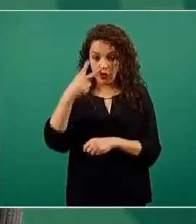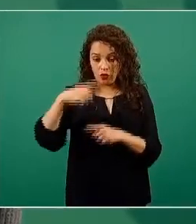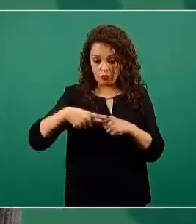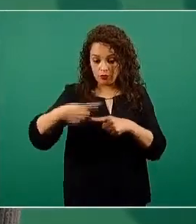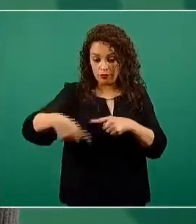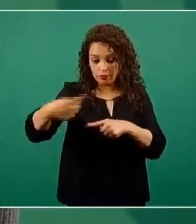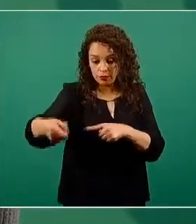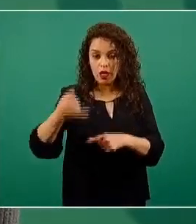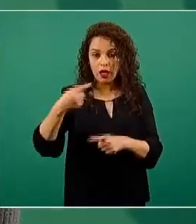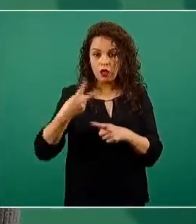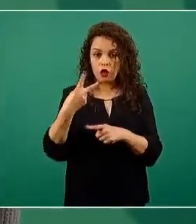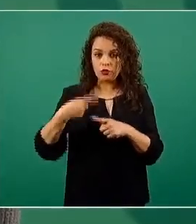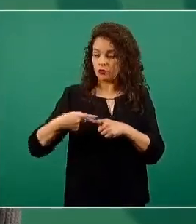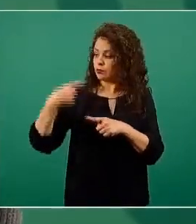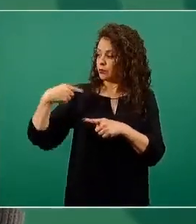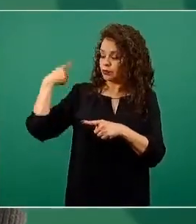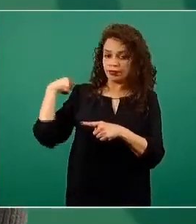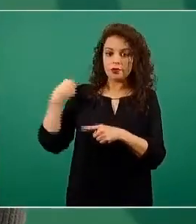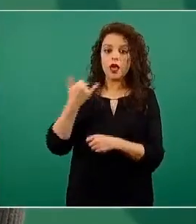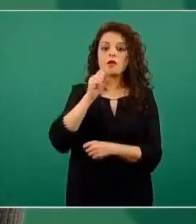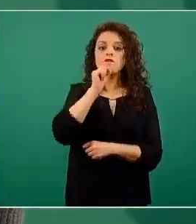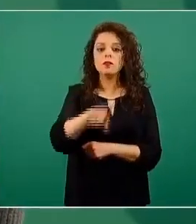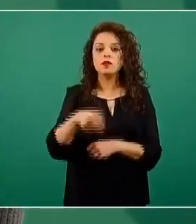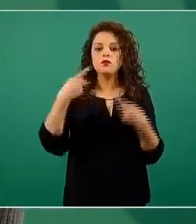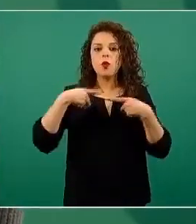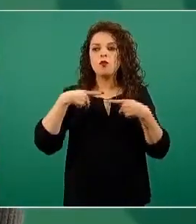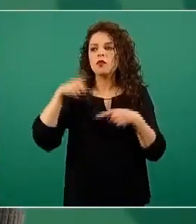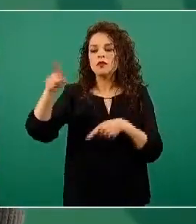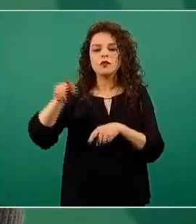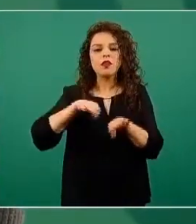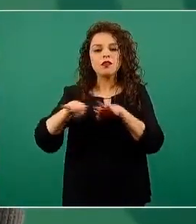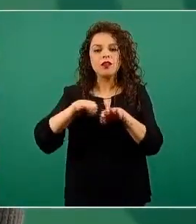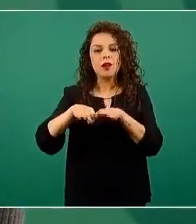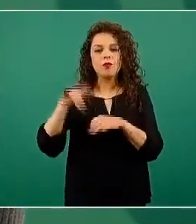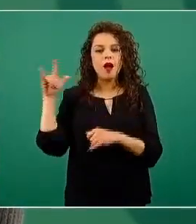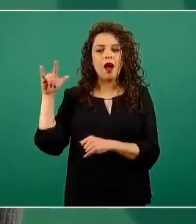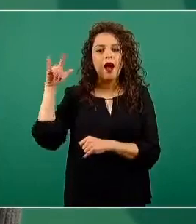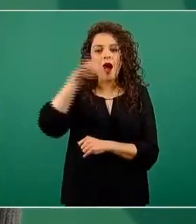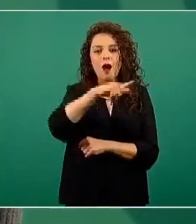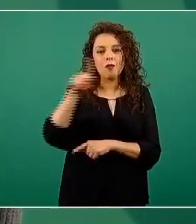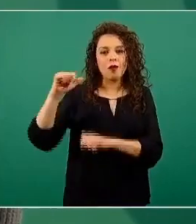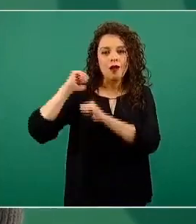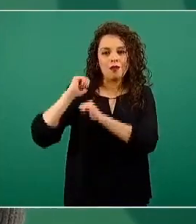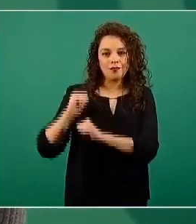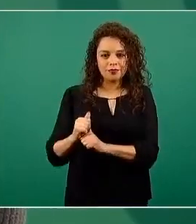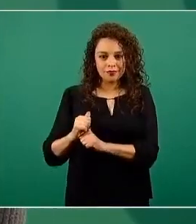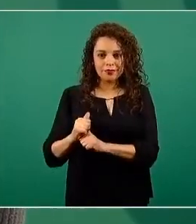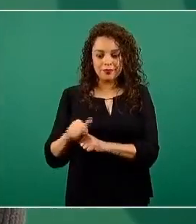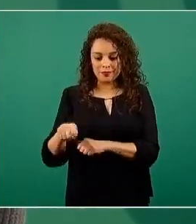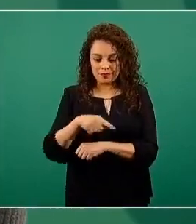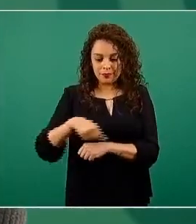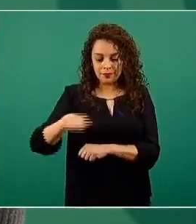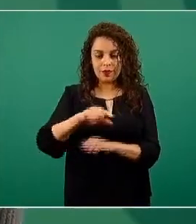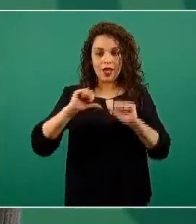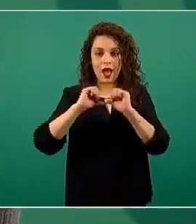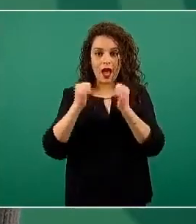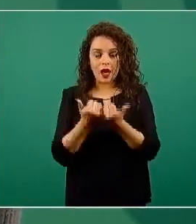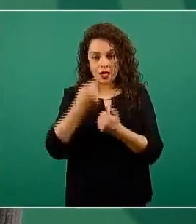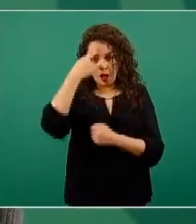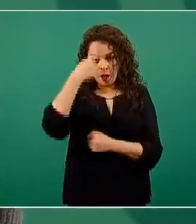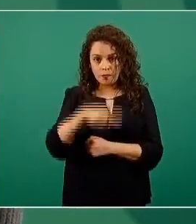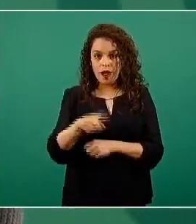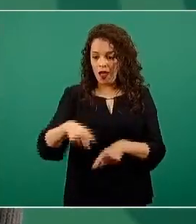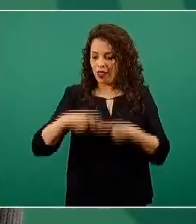sobrecargos que en su momento pudieran haber estado en ese mismo marco de área para efectos de la